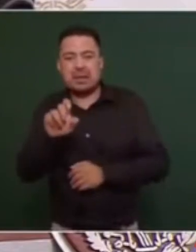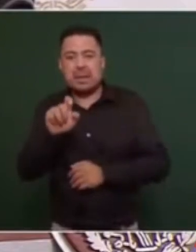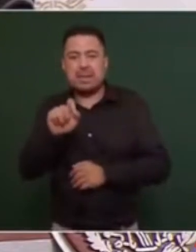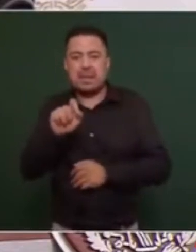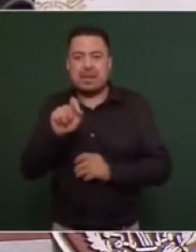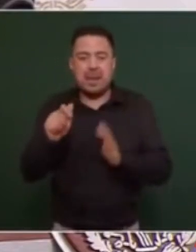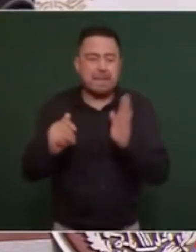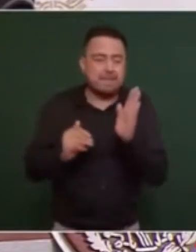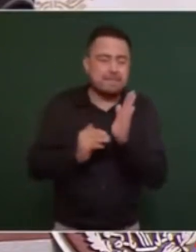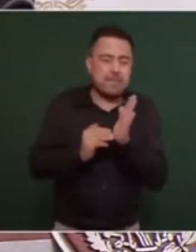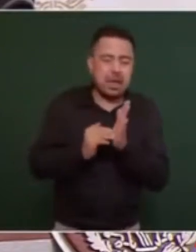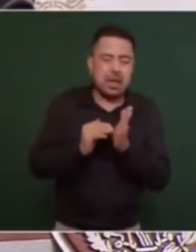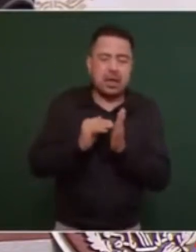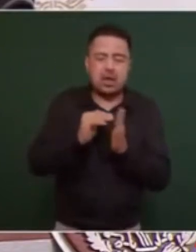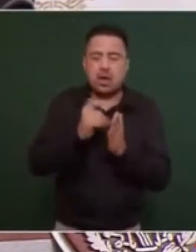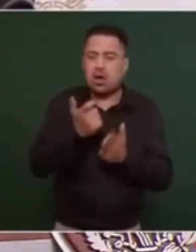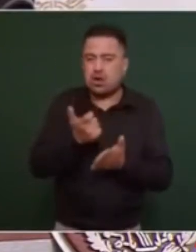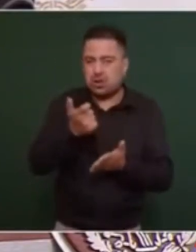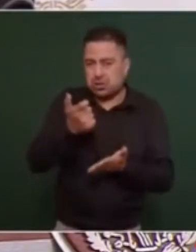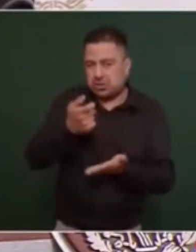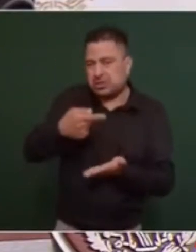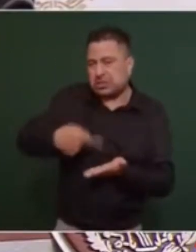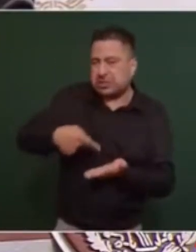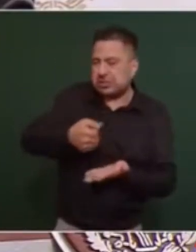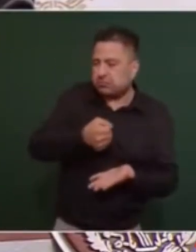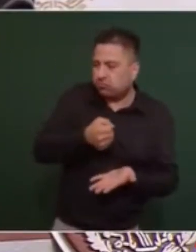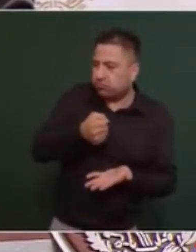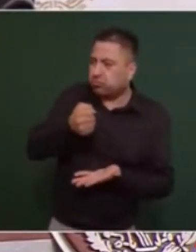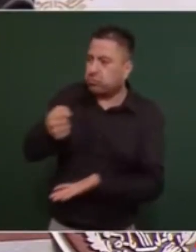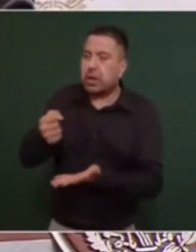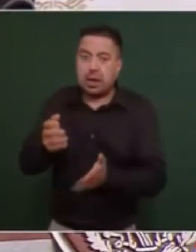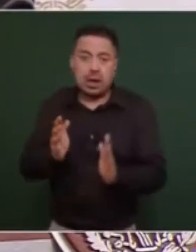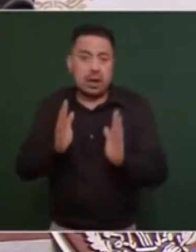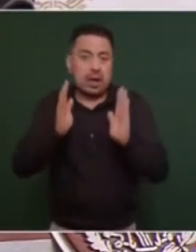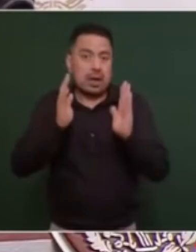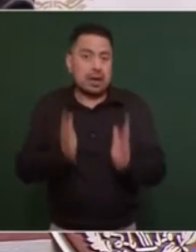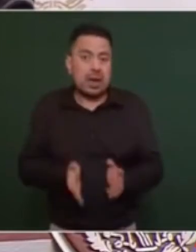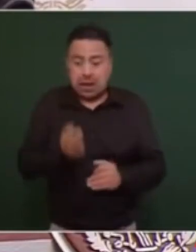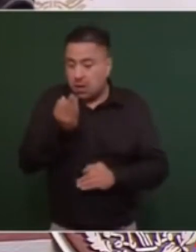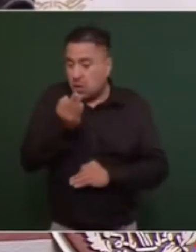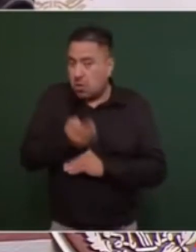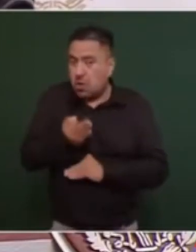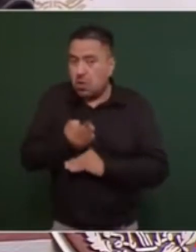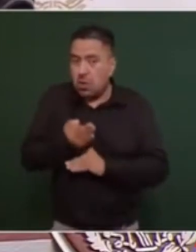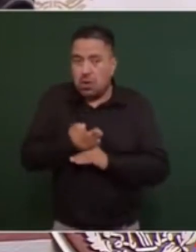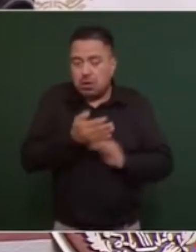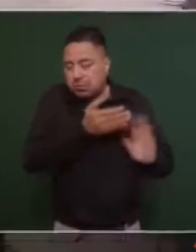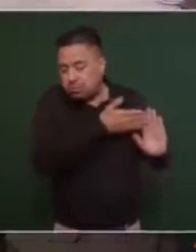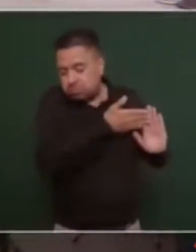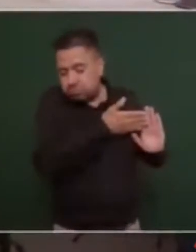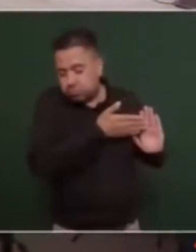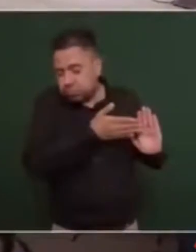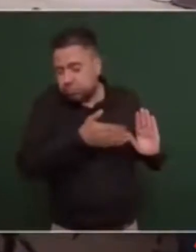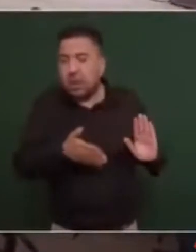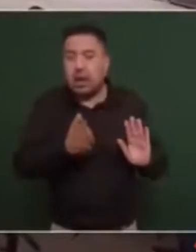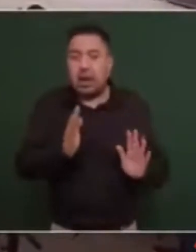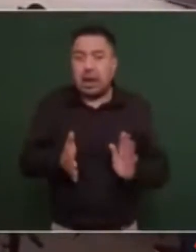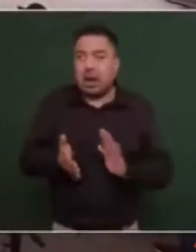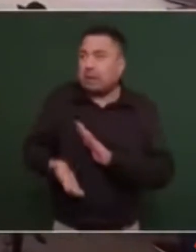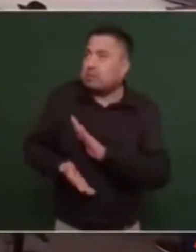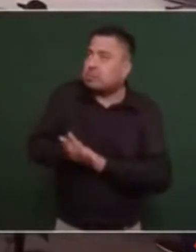millones de pesos a la fecha ya se lleva un avance